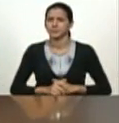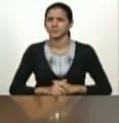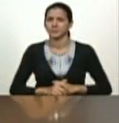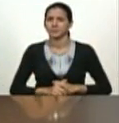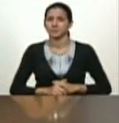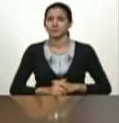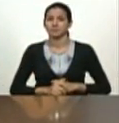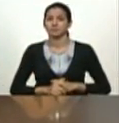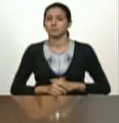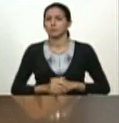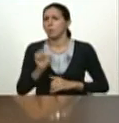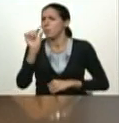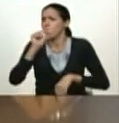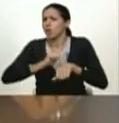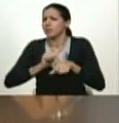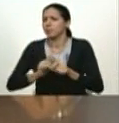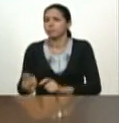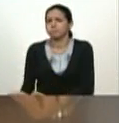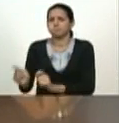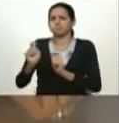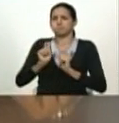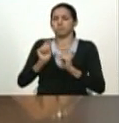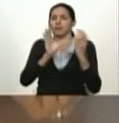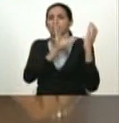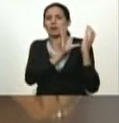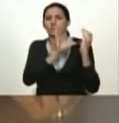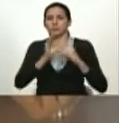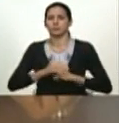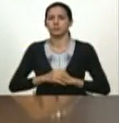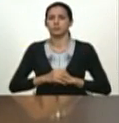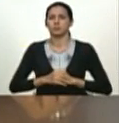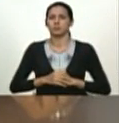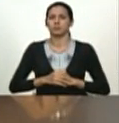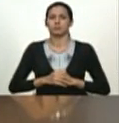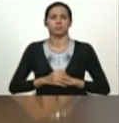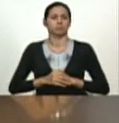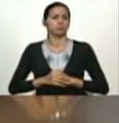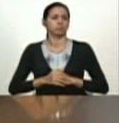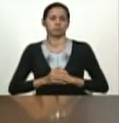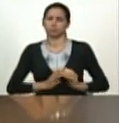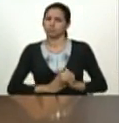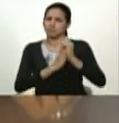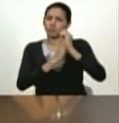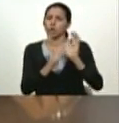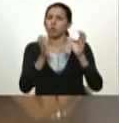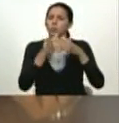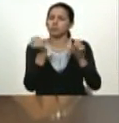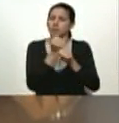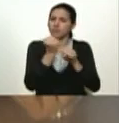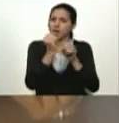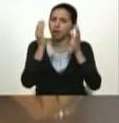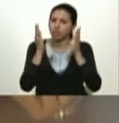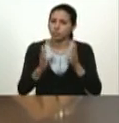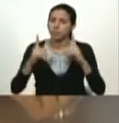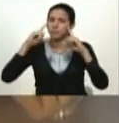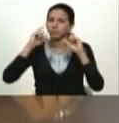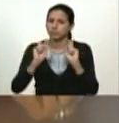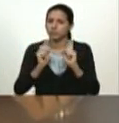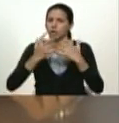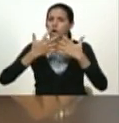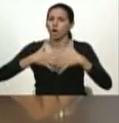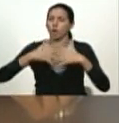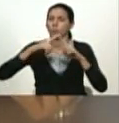asumió hace muy poco y se ha puesto al frente de la clase obrera de los trabajadores de los profesionales de Corpoelep